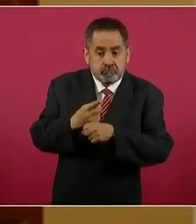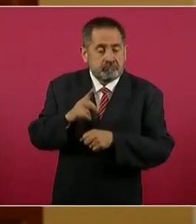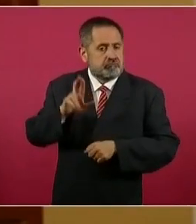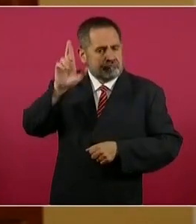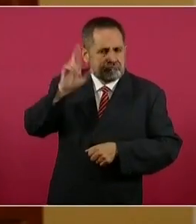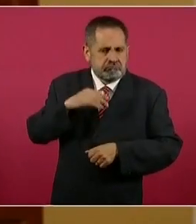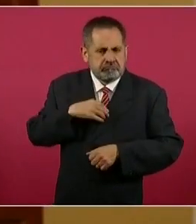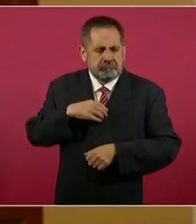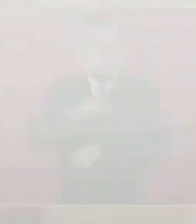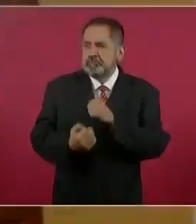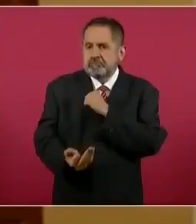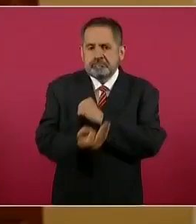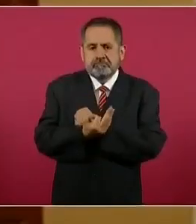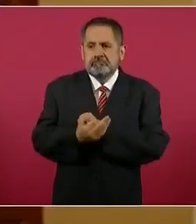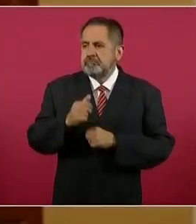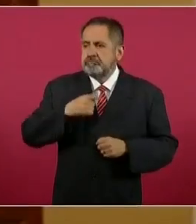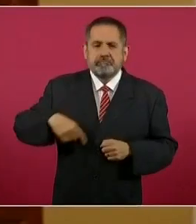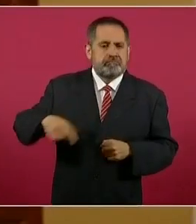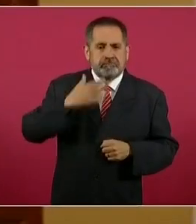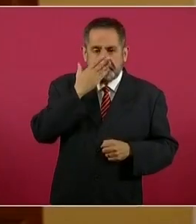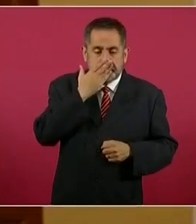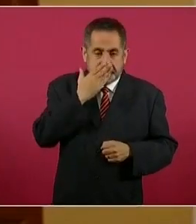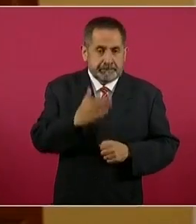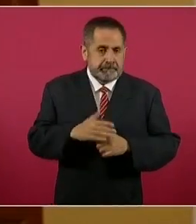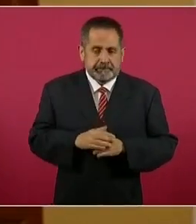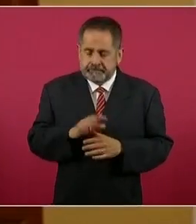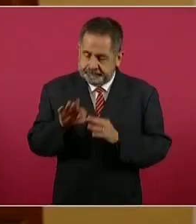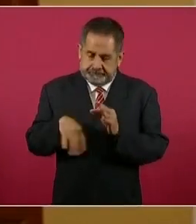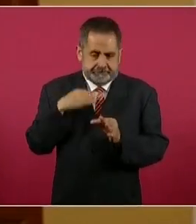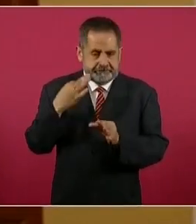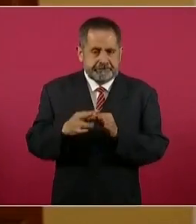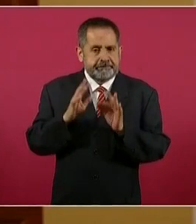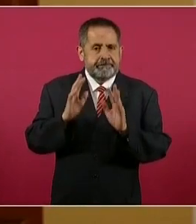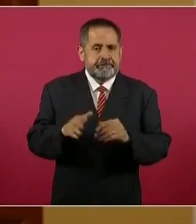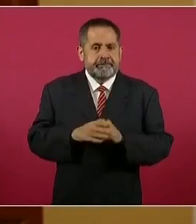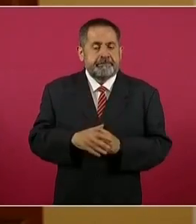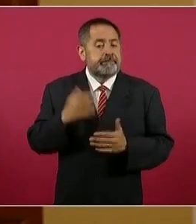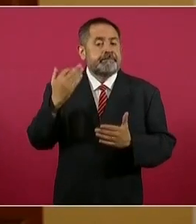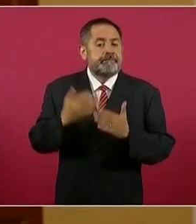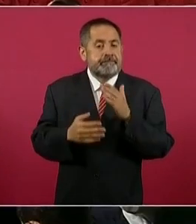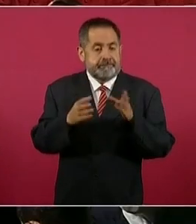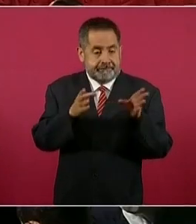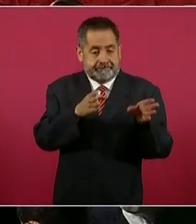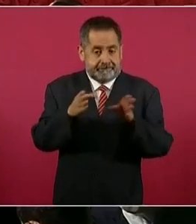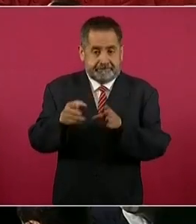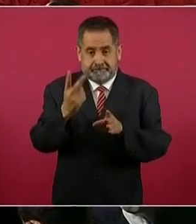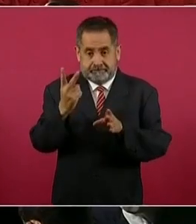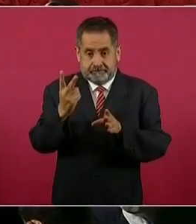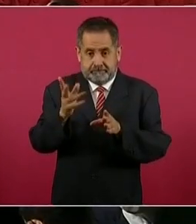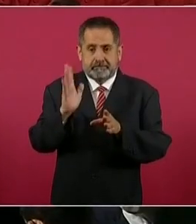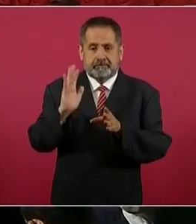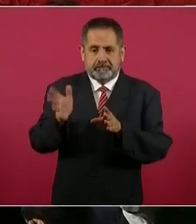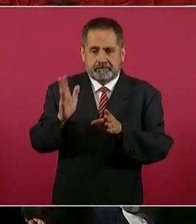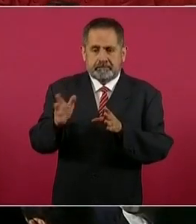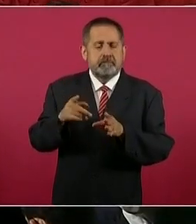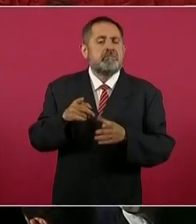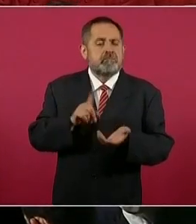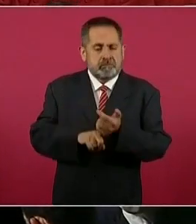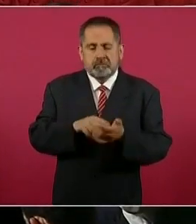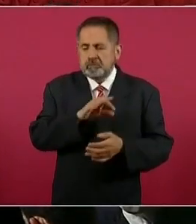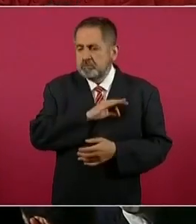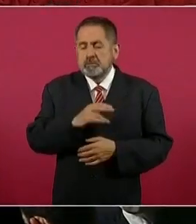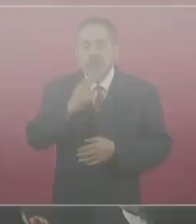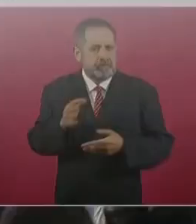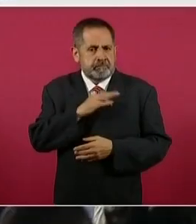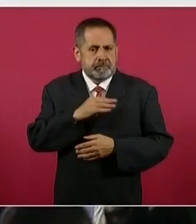ayudado a este desarrollo. Y hemos ya concluido con éxito la fase 2, que demuestra que Patria puede usarse como